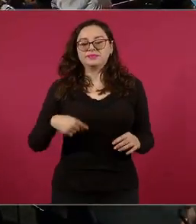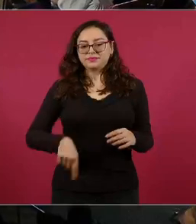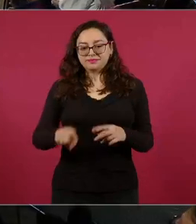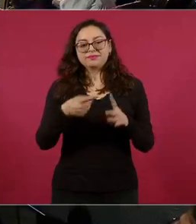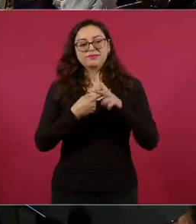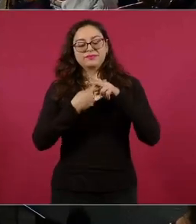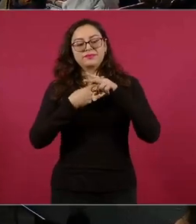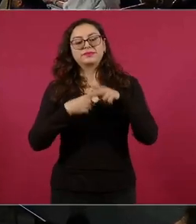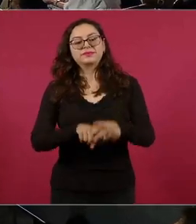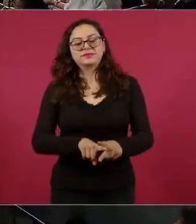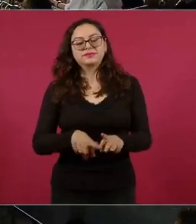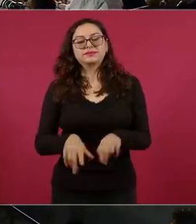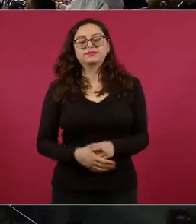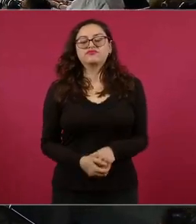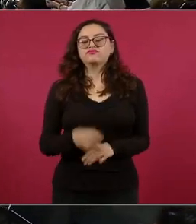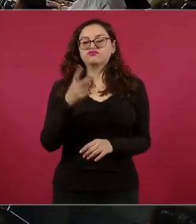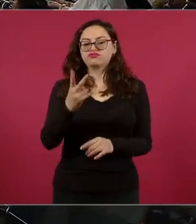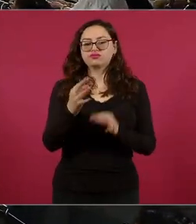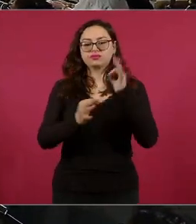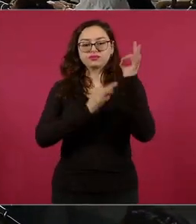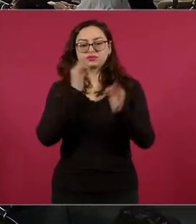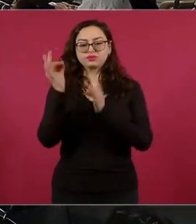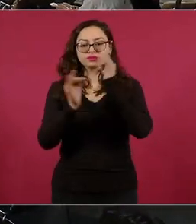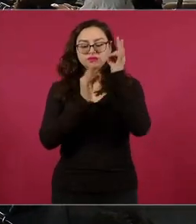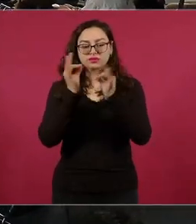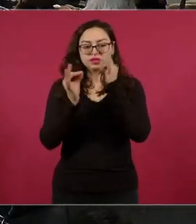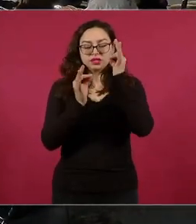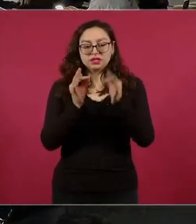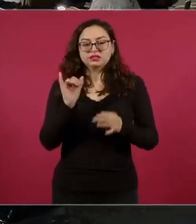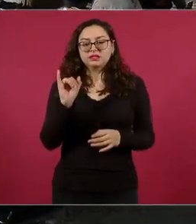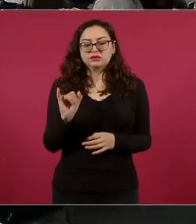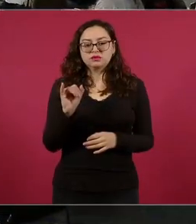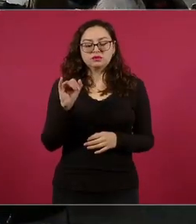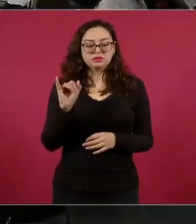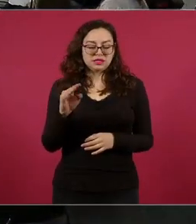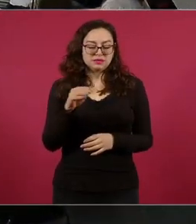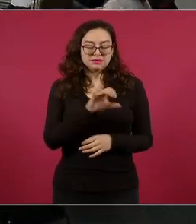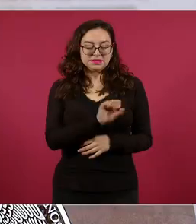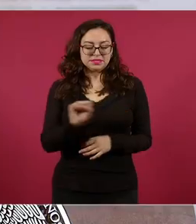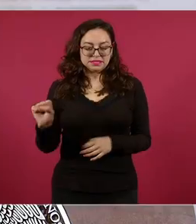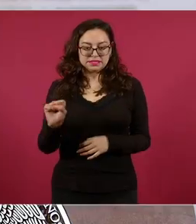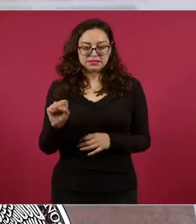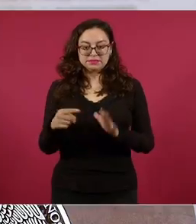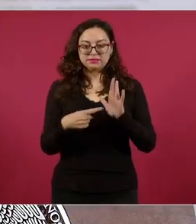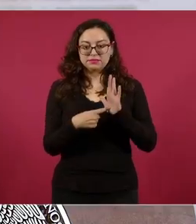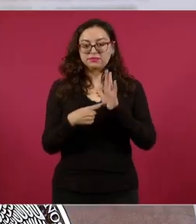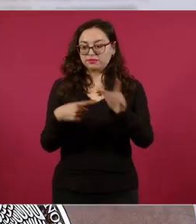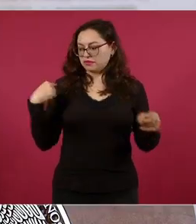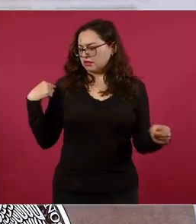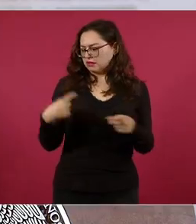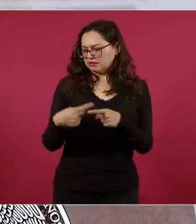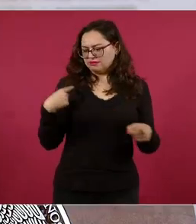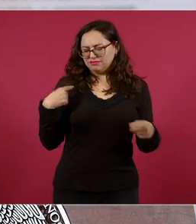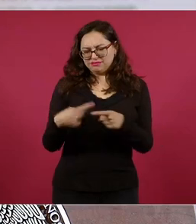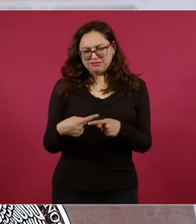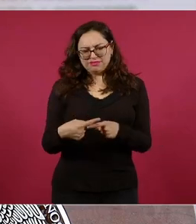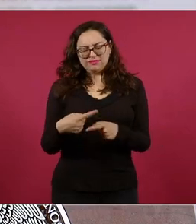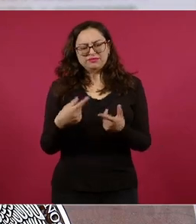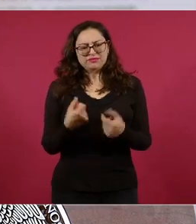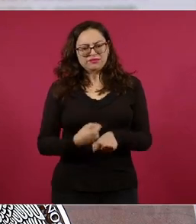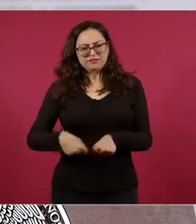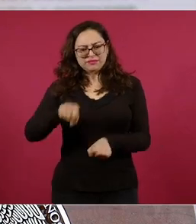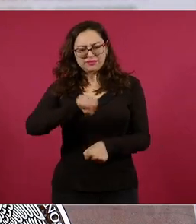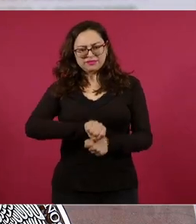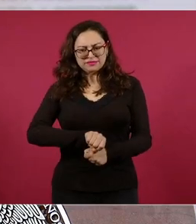Traemos dos notas sobre el Instituto Mexicano del Seguro Social, que en esta semana no solamente estas